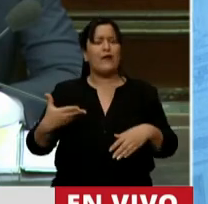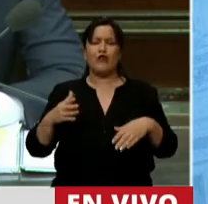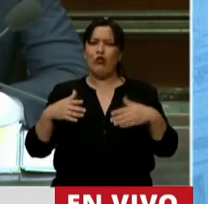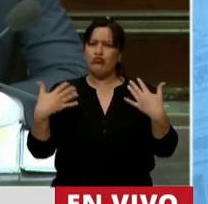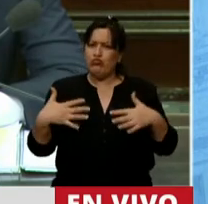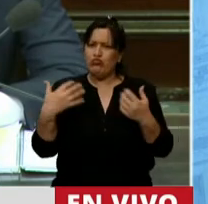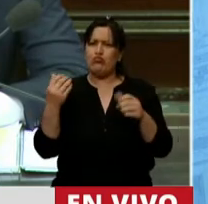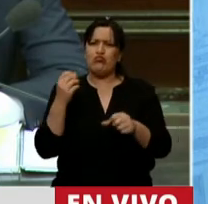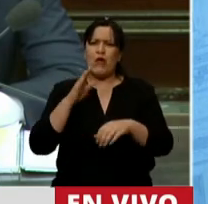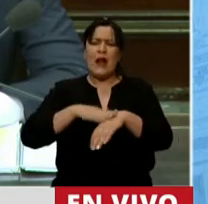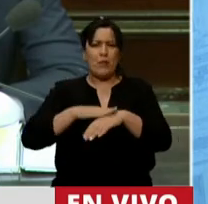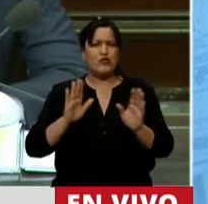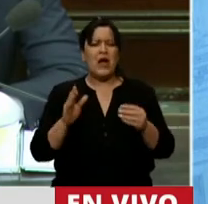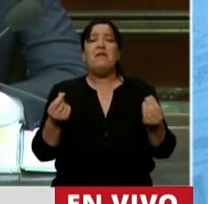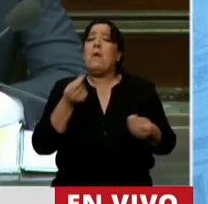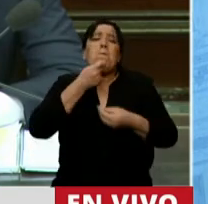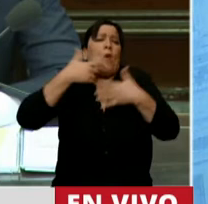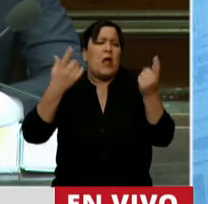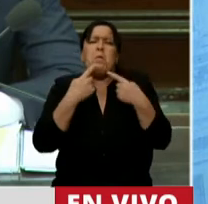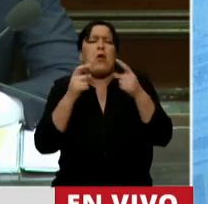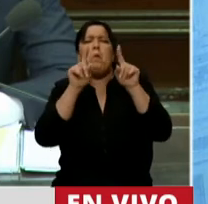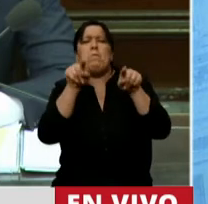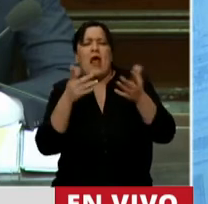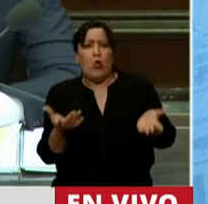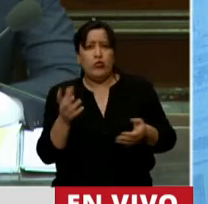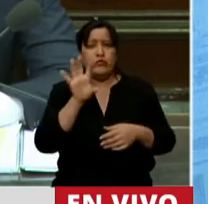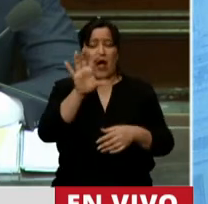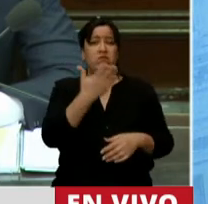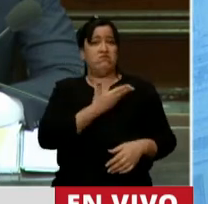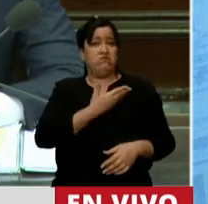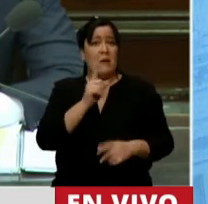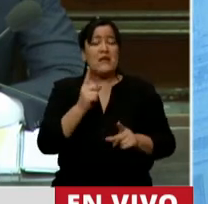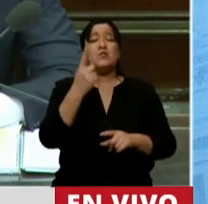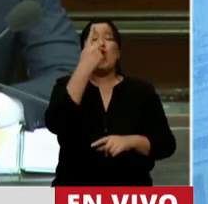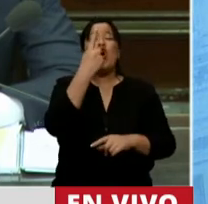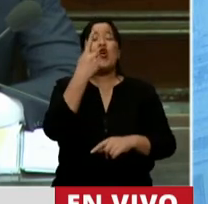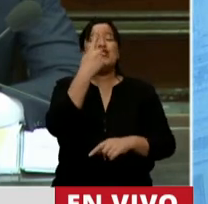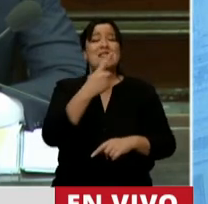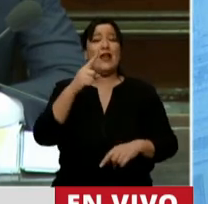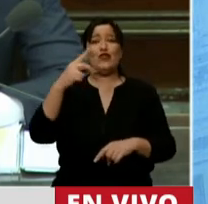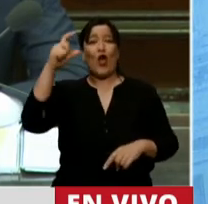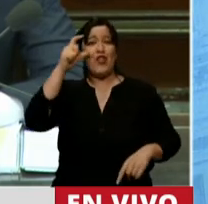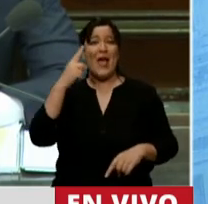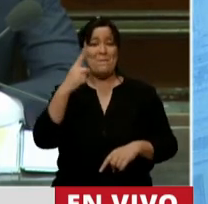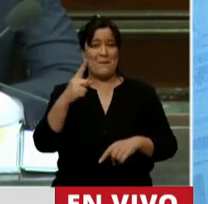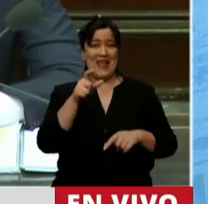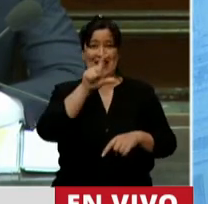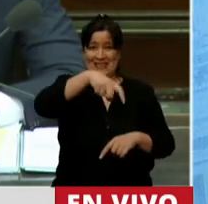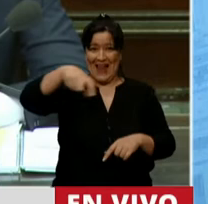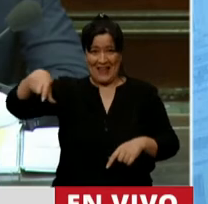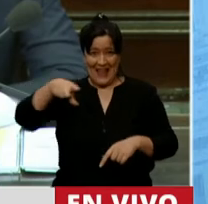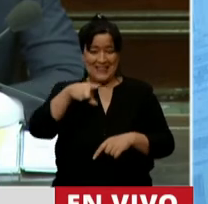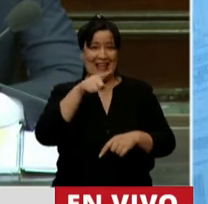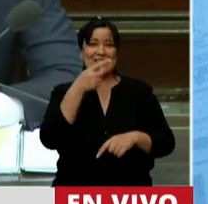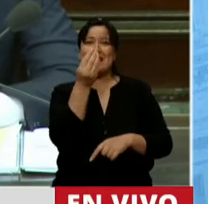¿qué sería la provincia de Santa Fe sin las 110.000 tarjetas alimentarias que hoy están cubriendo a casi 200.000